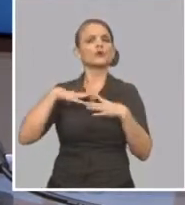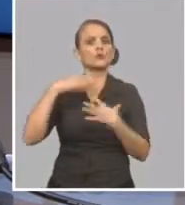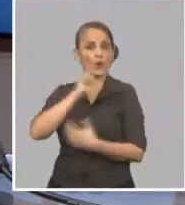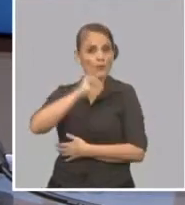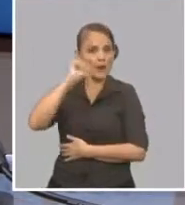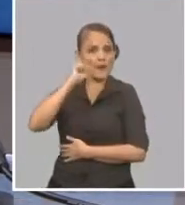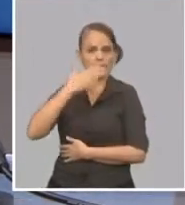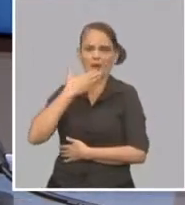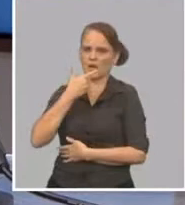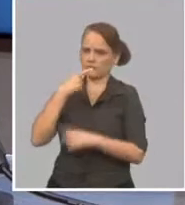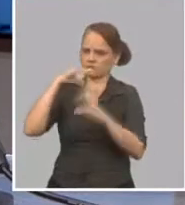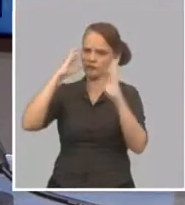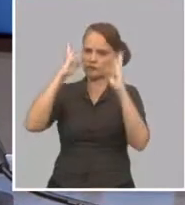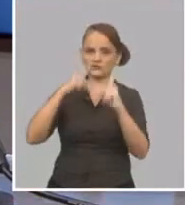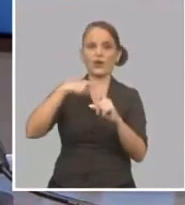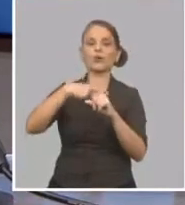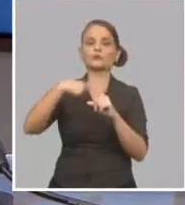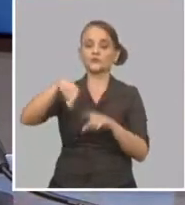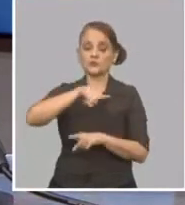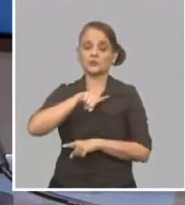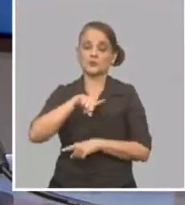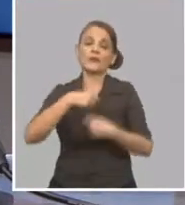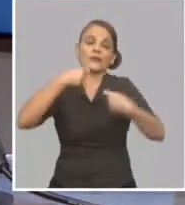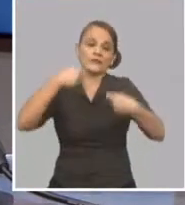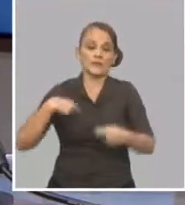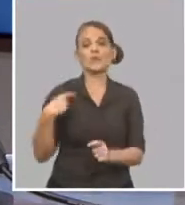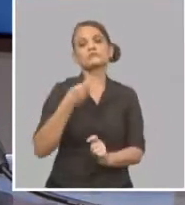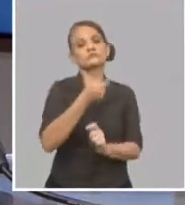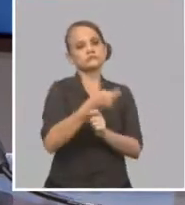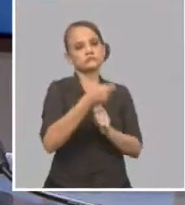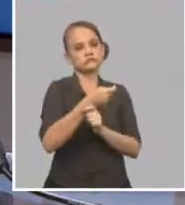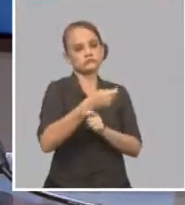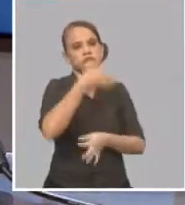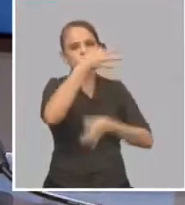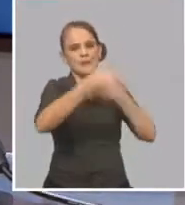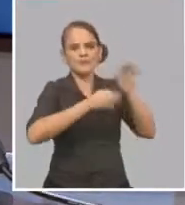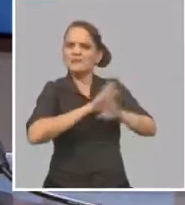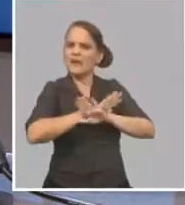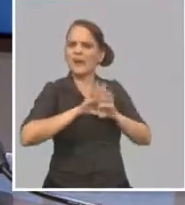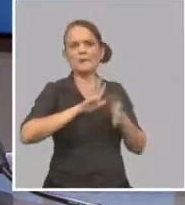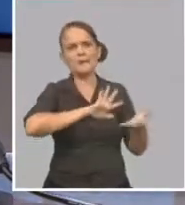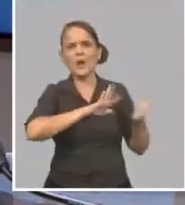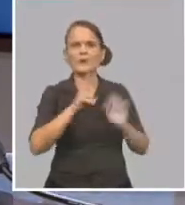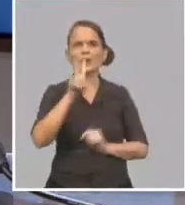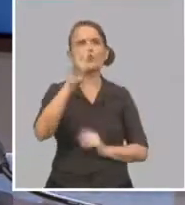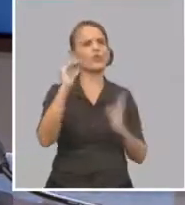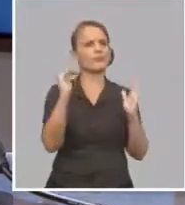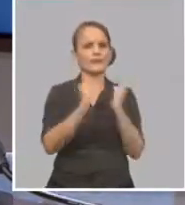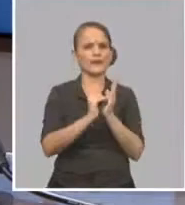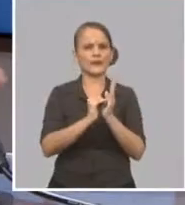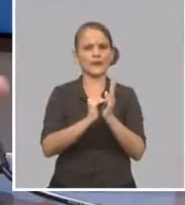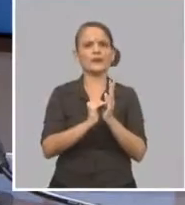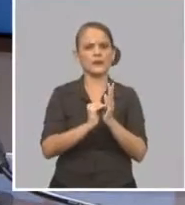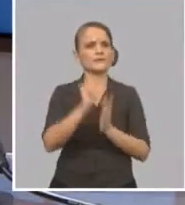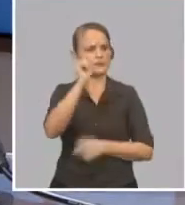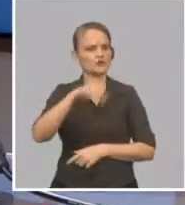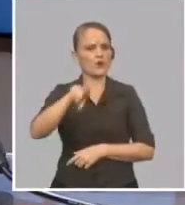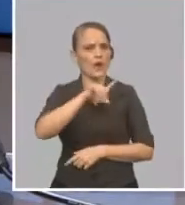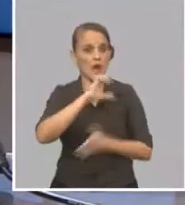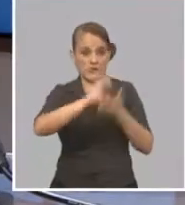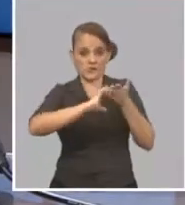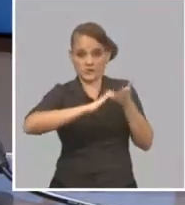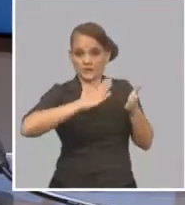tenemos la tarea, y así se está haciendo, ya se han capacitado más de 2.000 arrendadores,